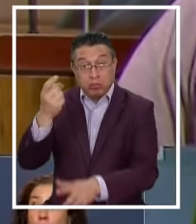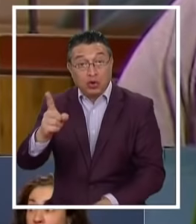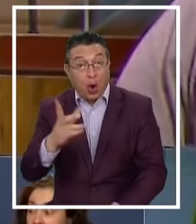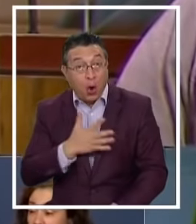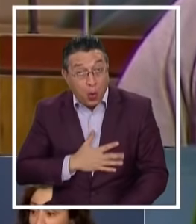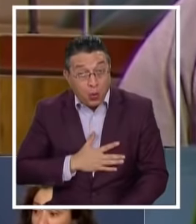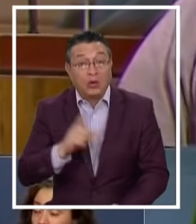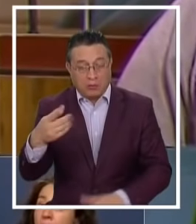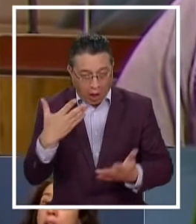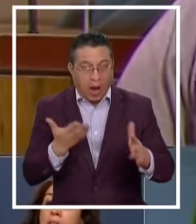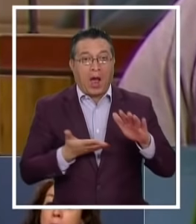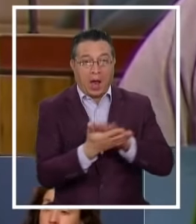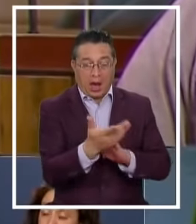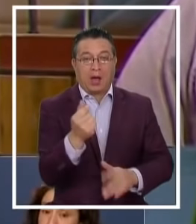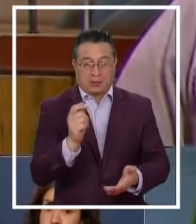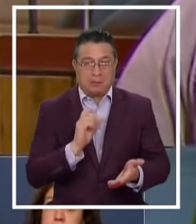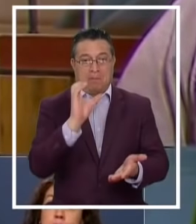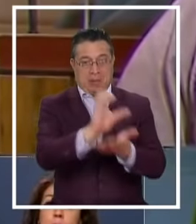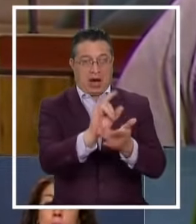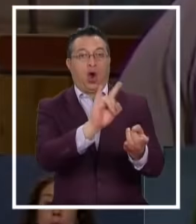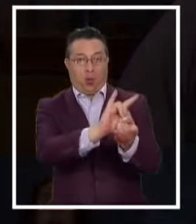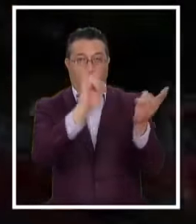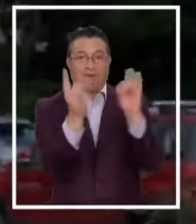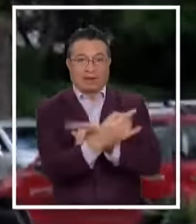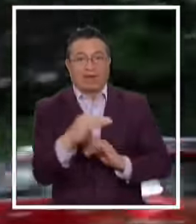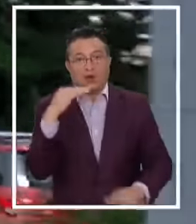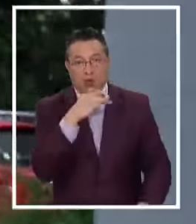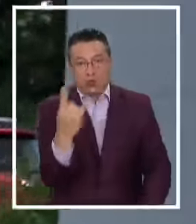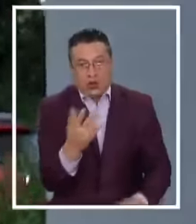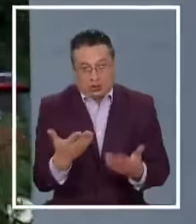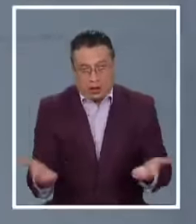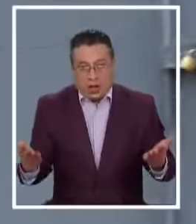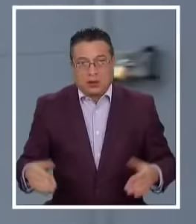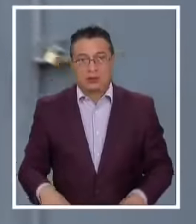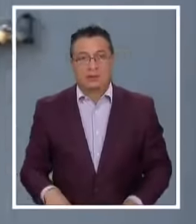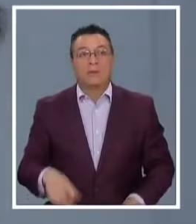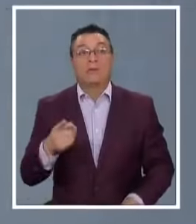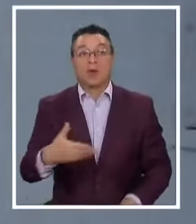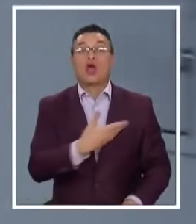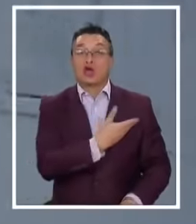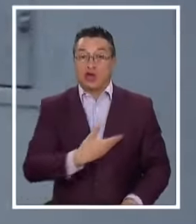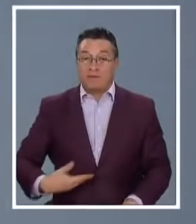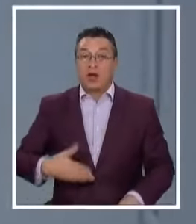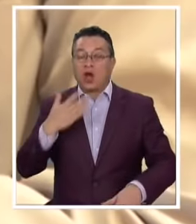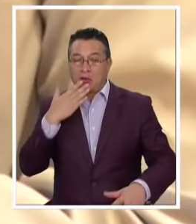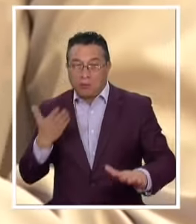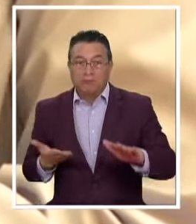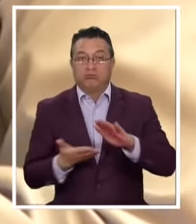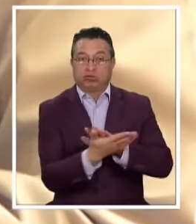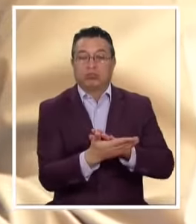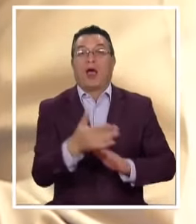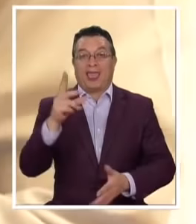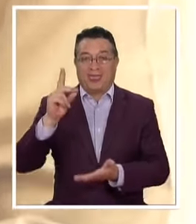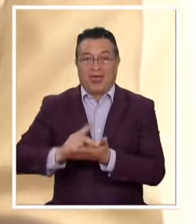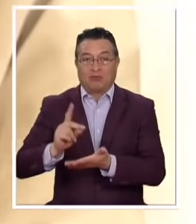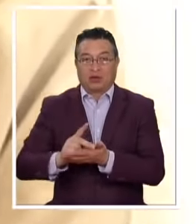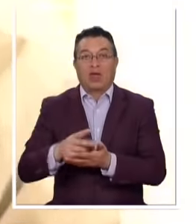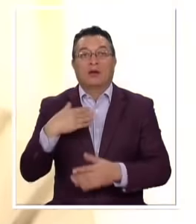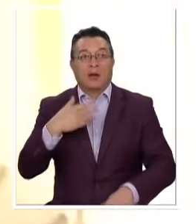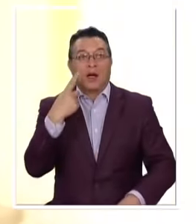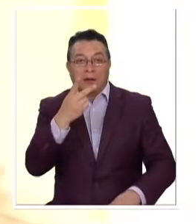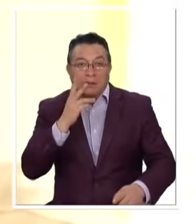envíen a este Congreso un proyecto de renta universal de emergencia En paralelo, miembros del gobierno ingresaban a la Cámara de Diputados Para